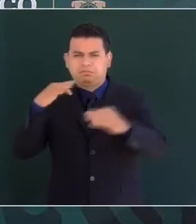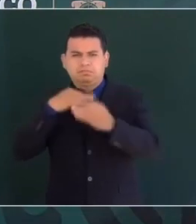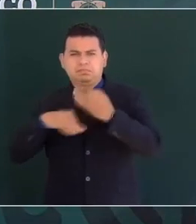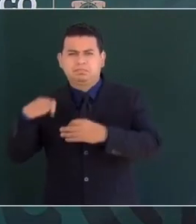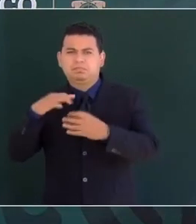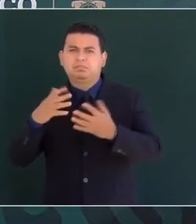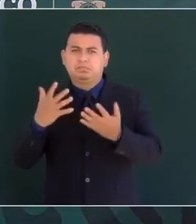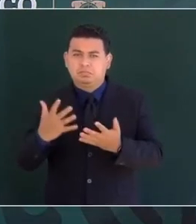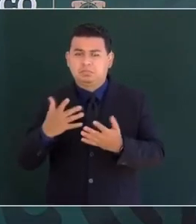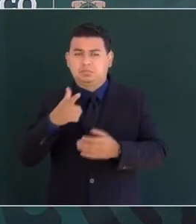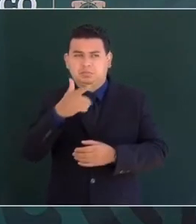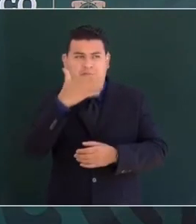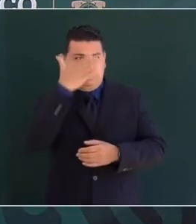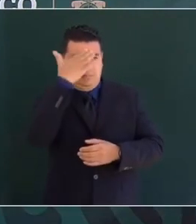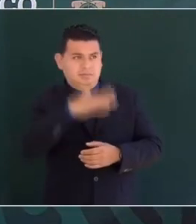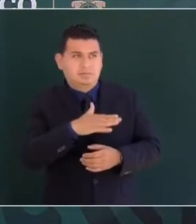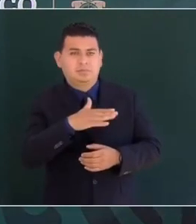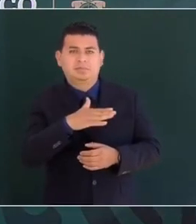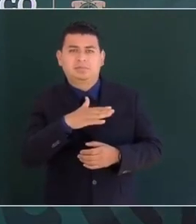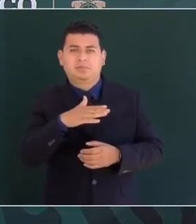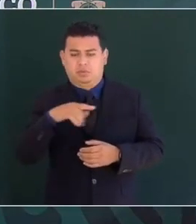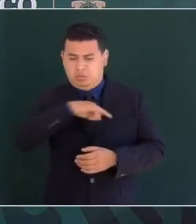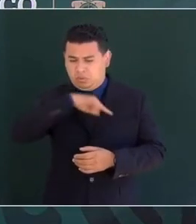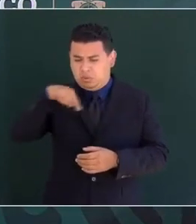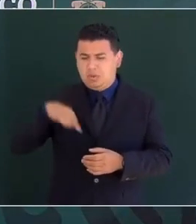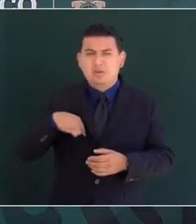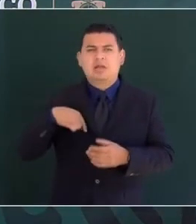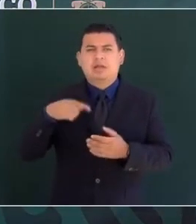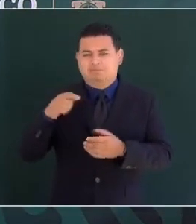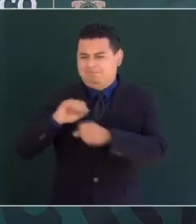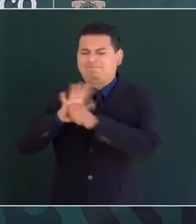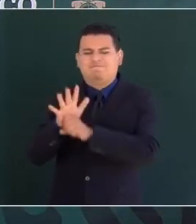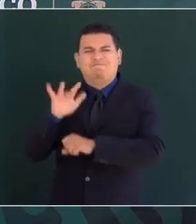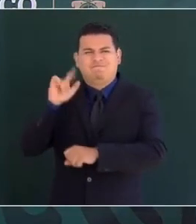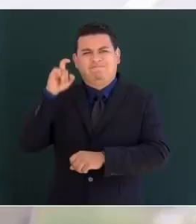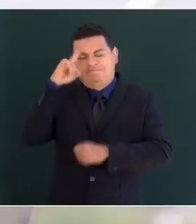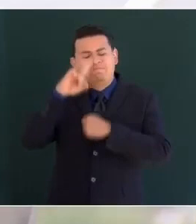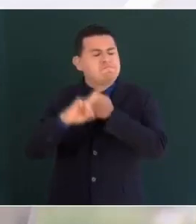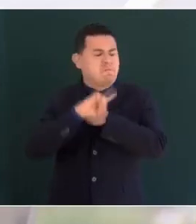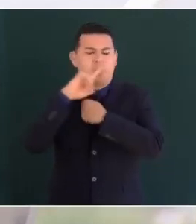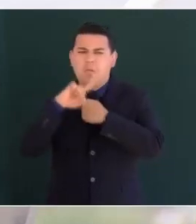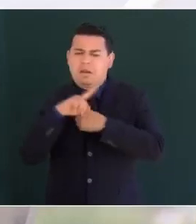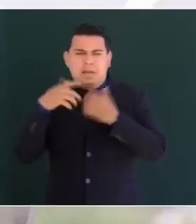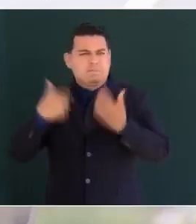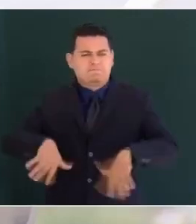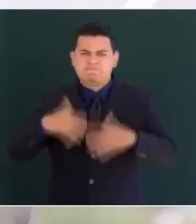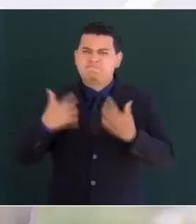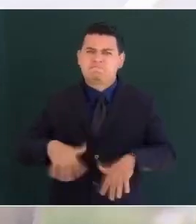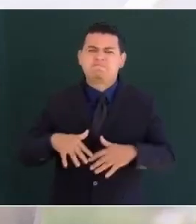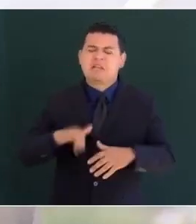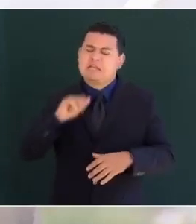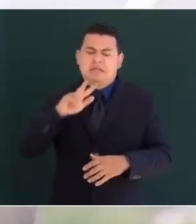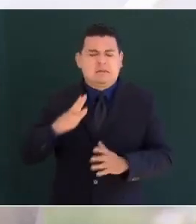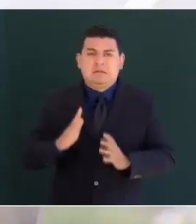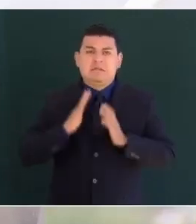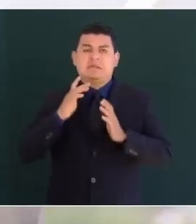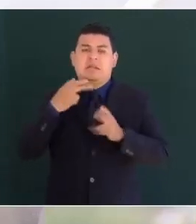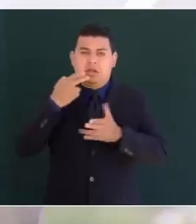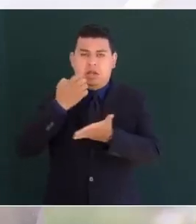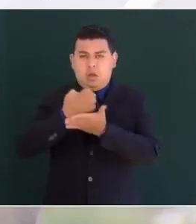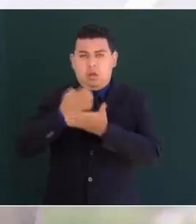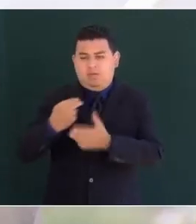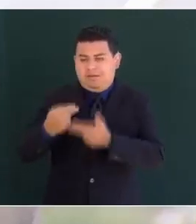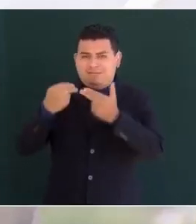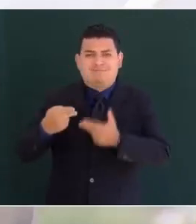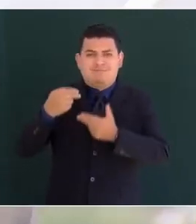Como saben, también nosotros estamos luchando con la pandemia, nos afectó la economía